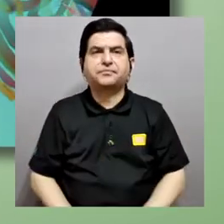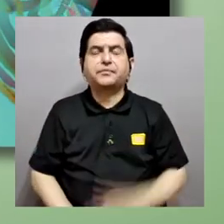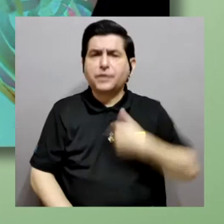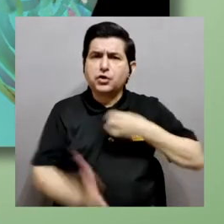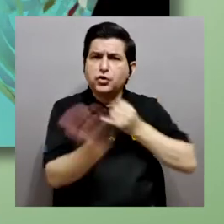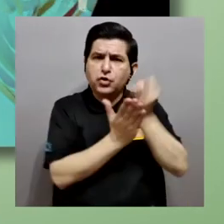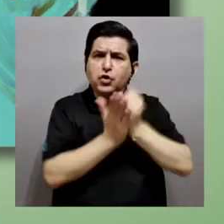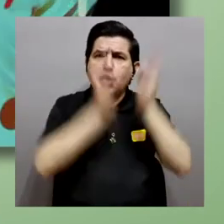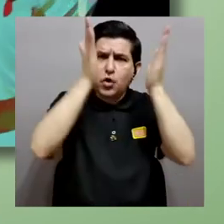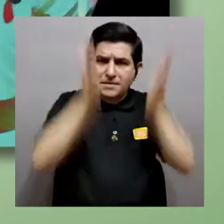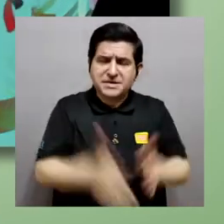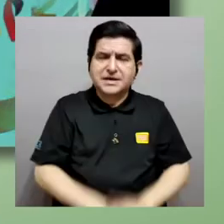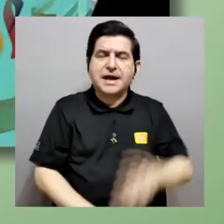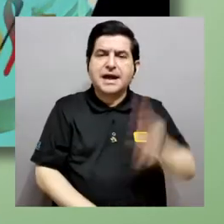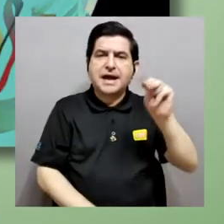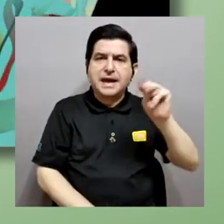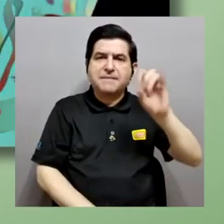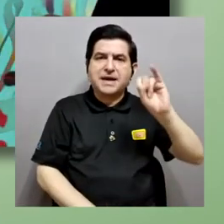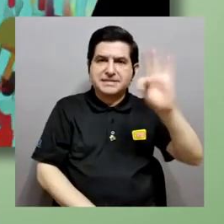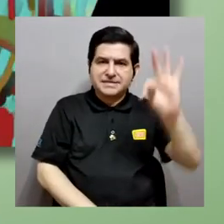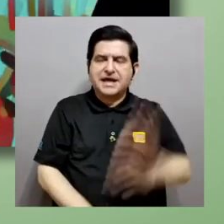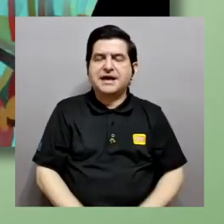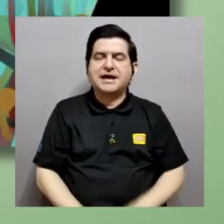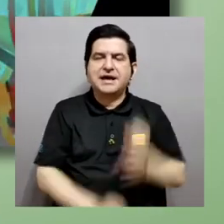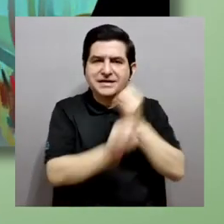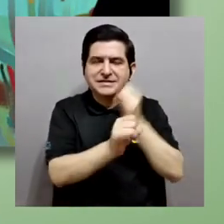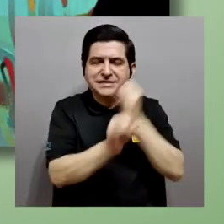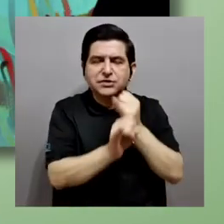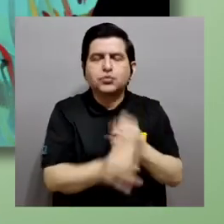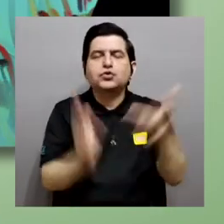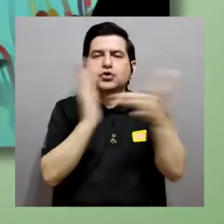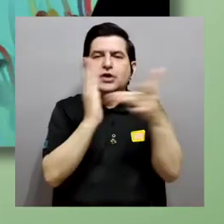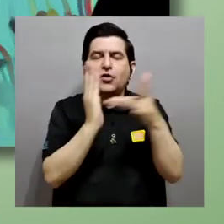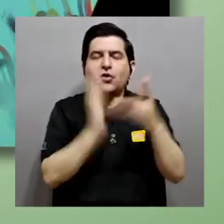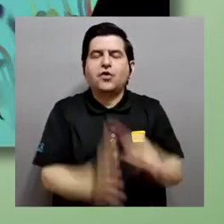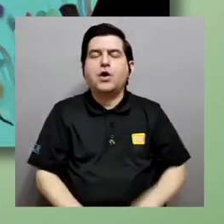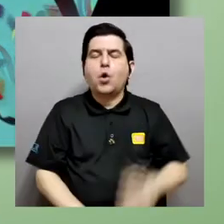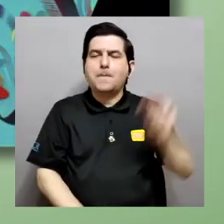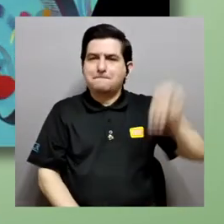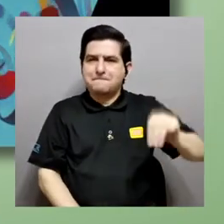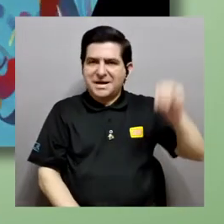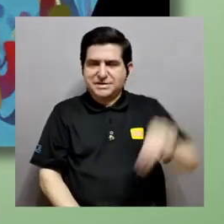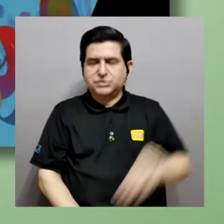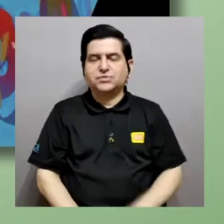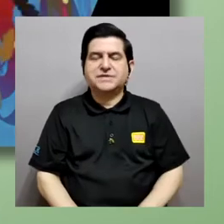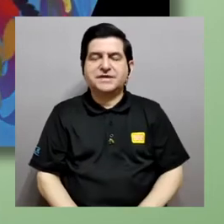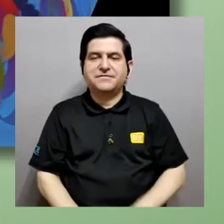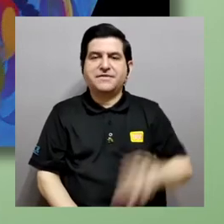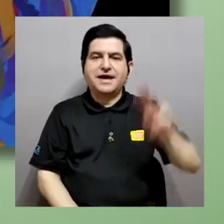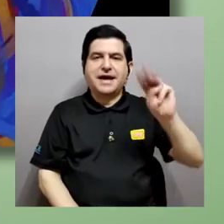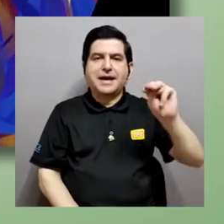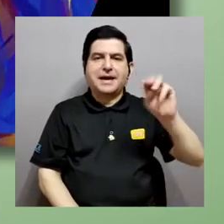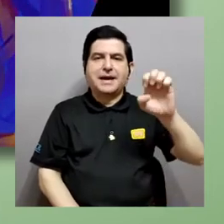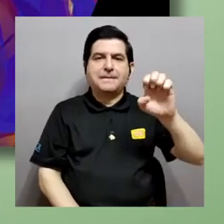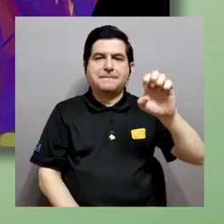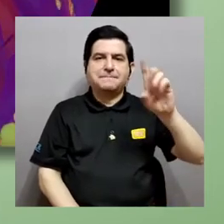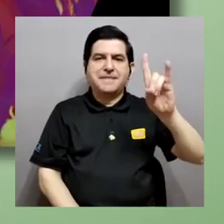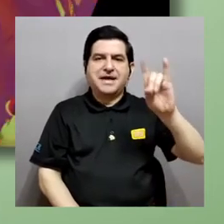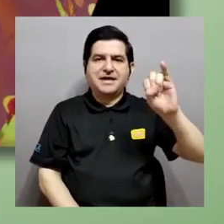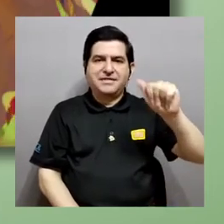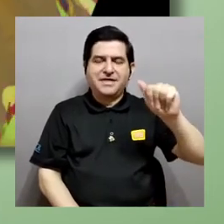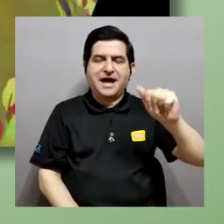soy investigador en el MIT, un Instituto de Tecnología de Massachusetts, en particular en el Media Lab y